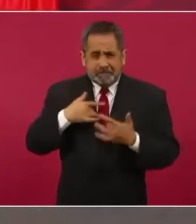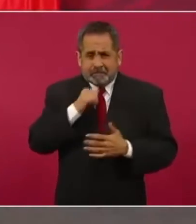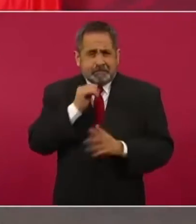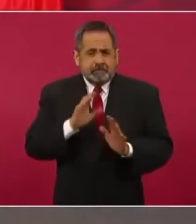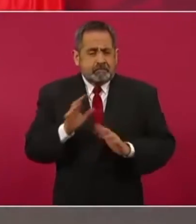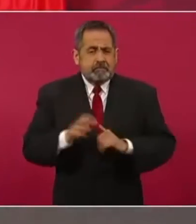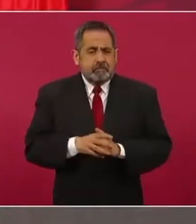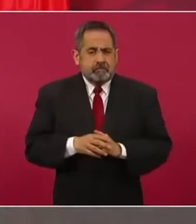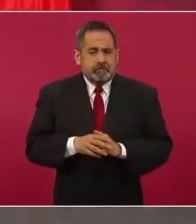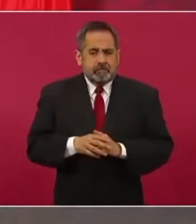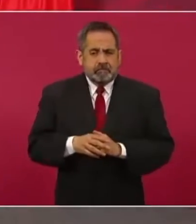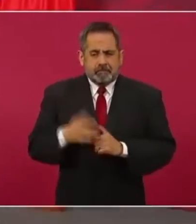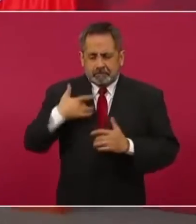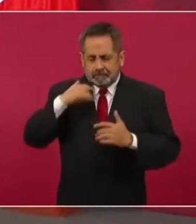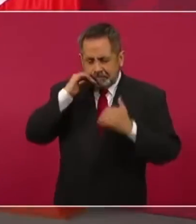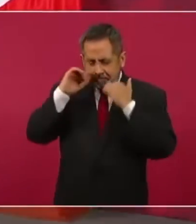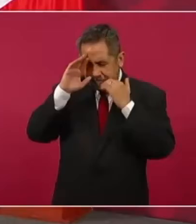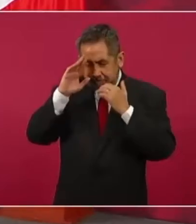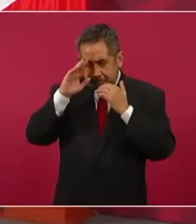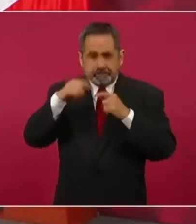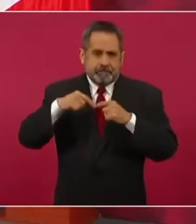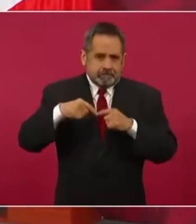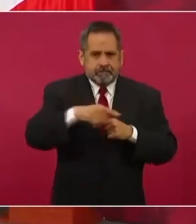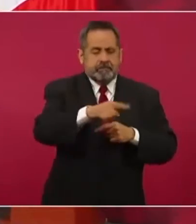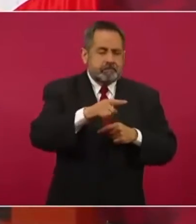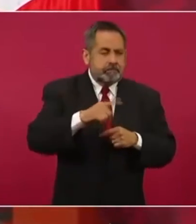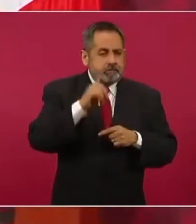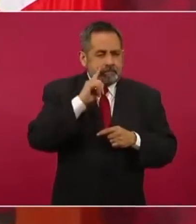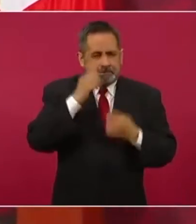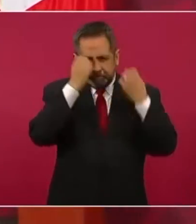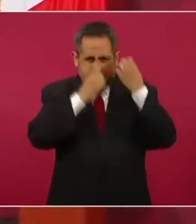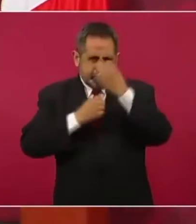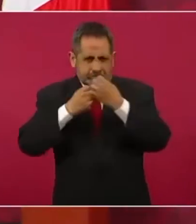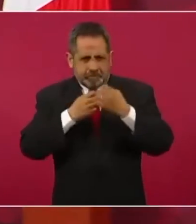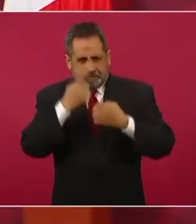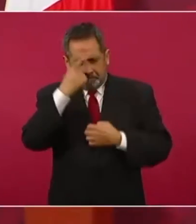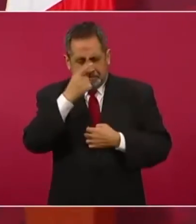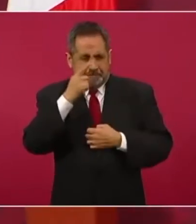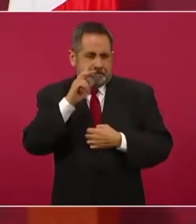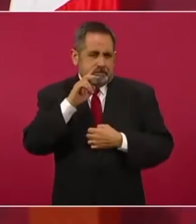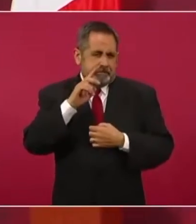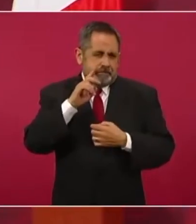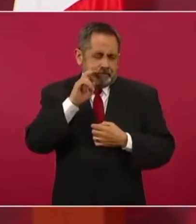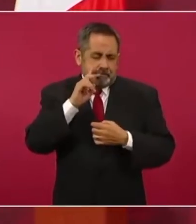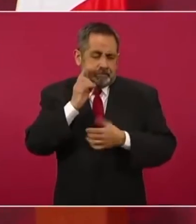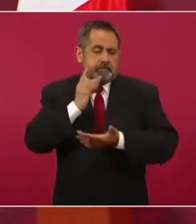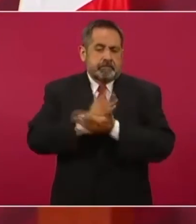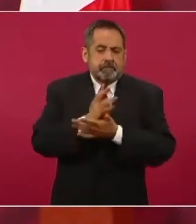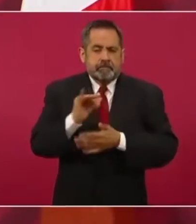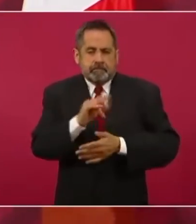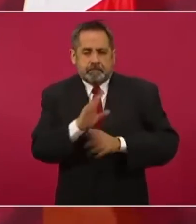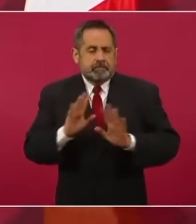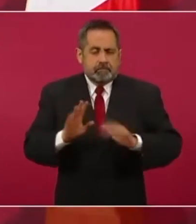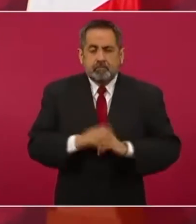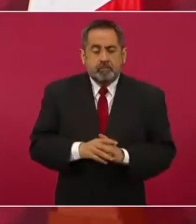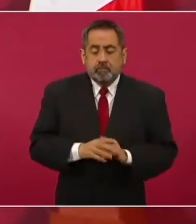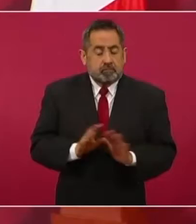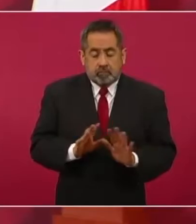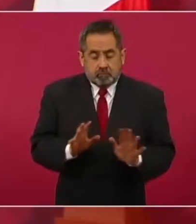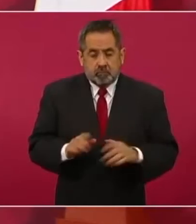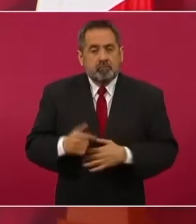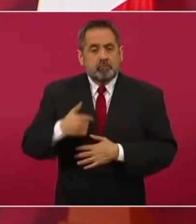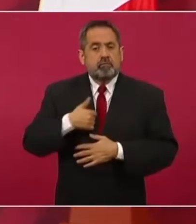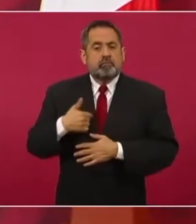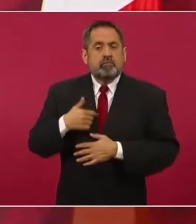Cuando uno tiene síntomas es cuando hay que hacerse la prueba. Entonces, estoy muy bien. Ya estoy